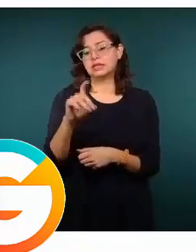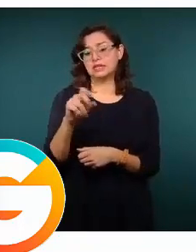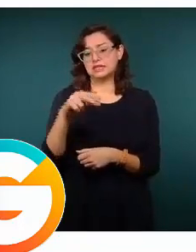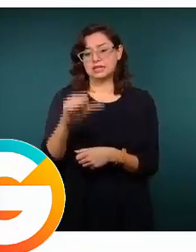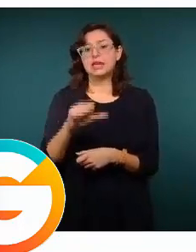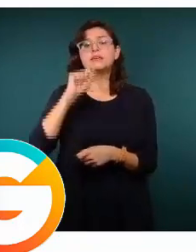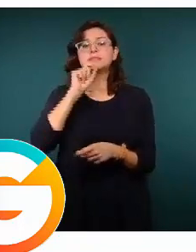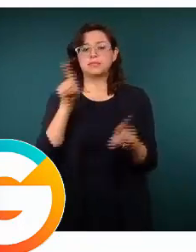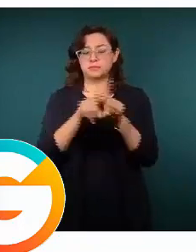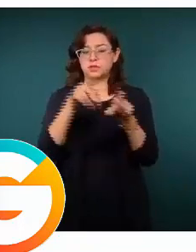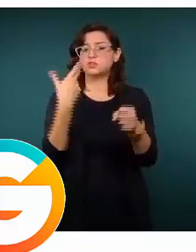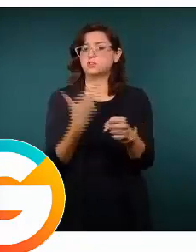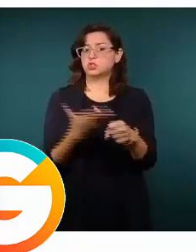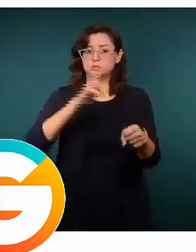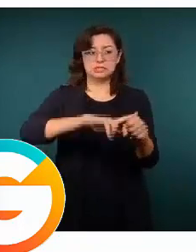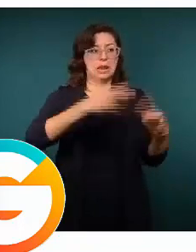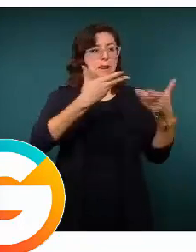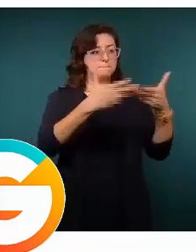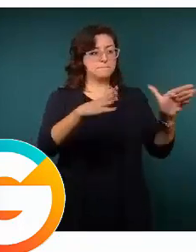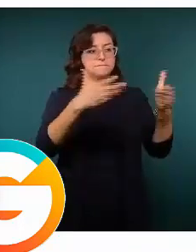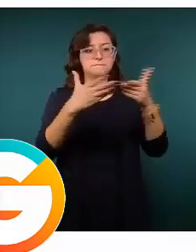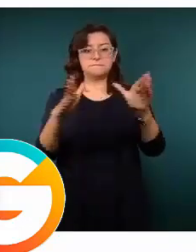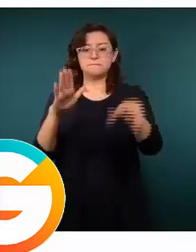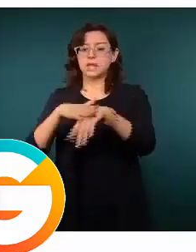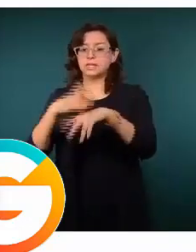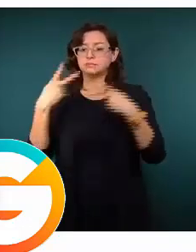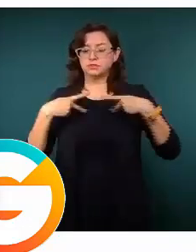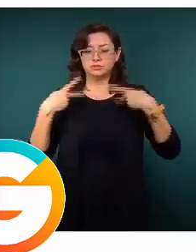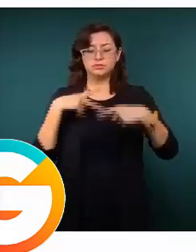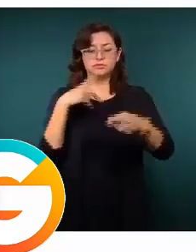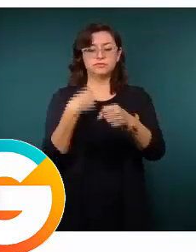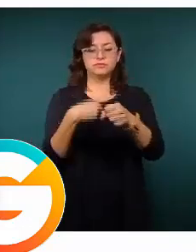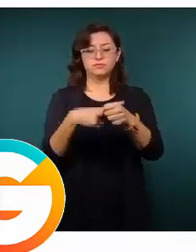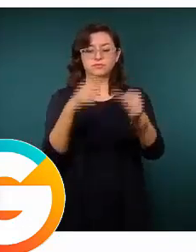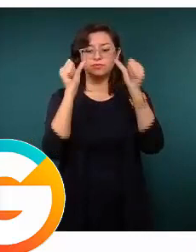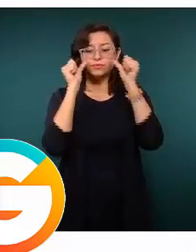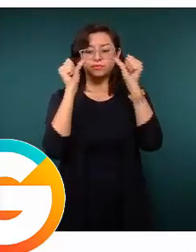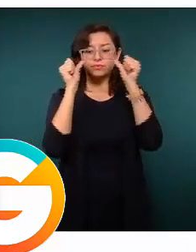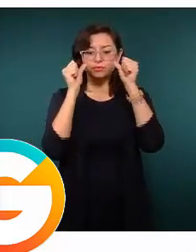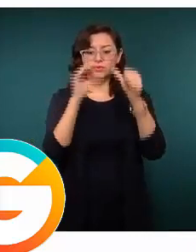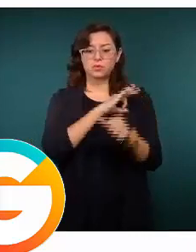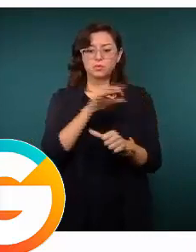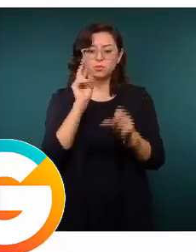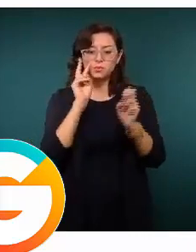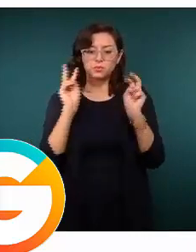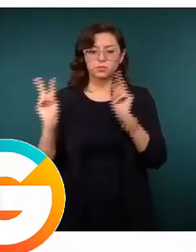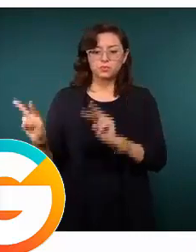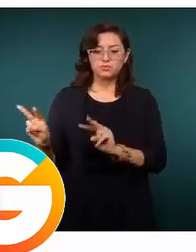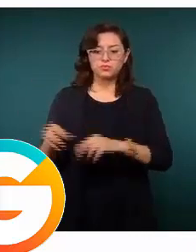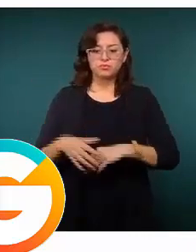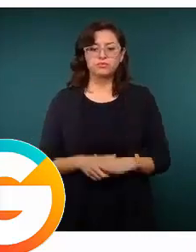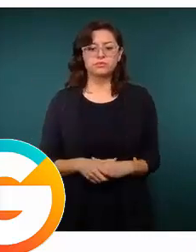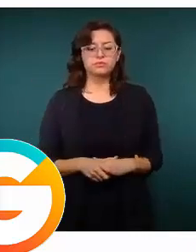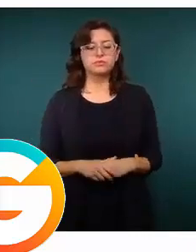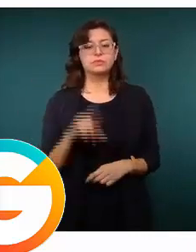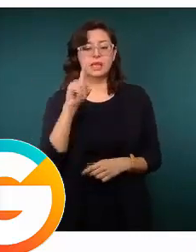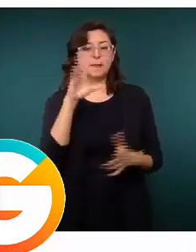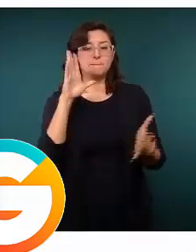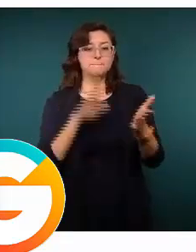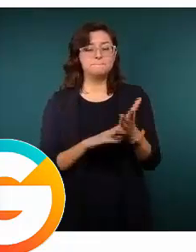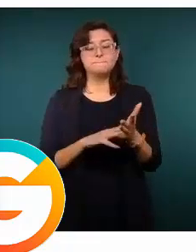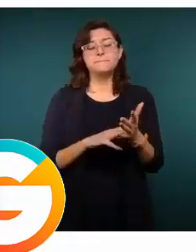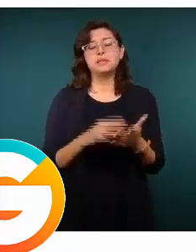instalaciones para tener capacidad para atender enfermos, y el Hospital de la Especialidad Iztapaluca. Más de mil 310